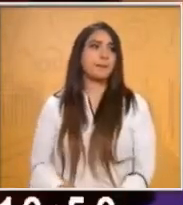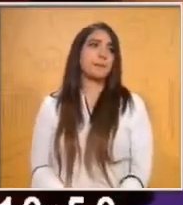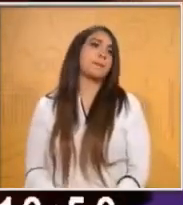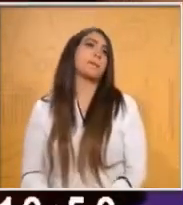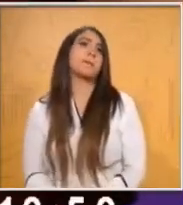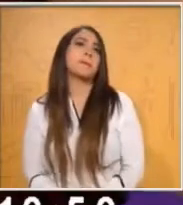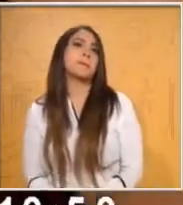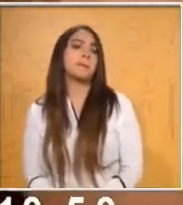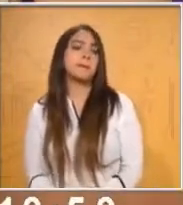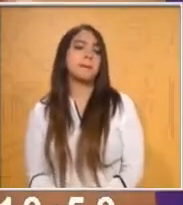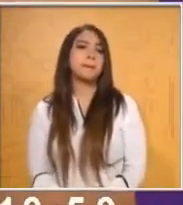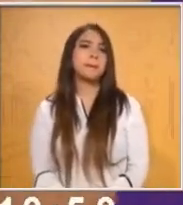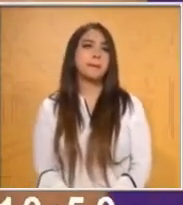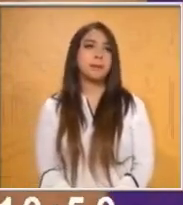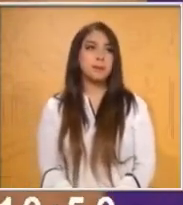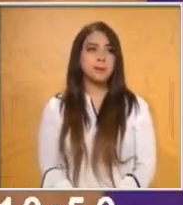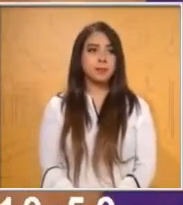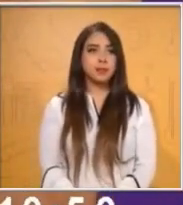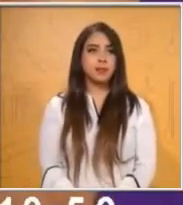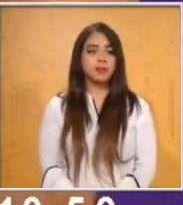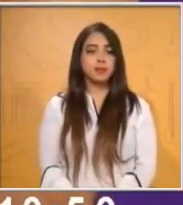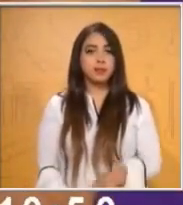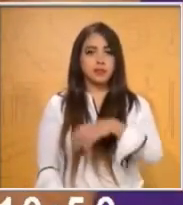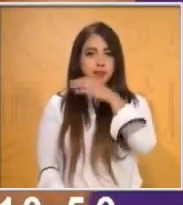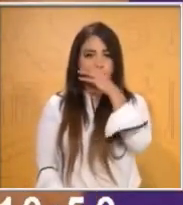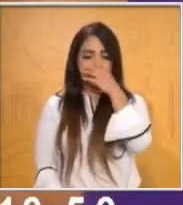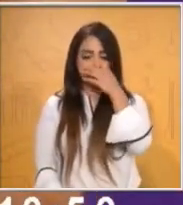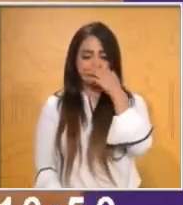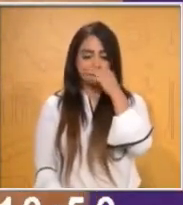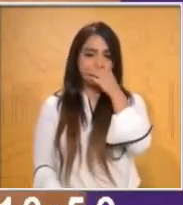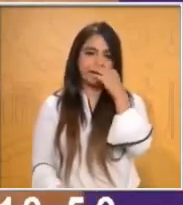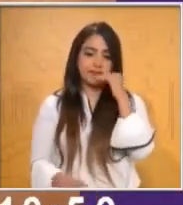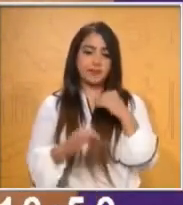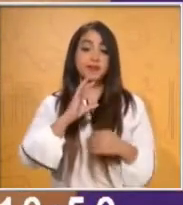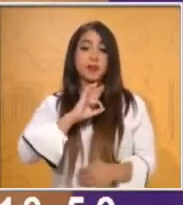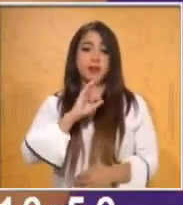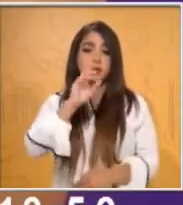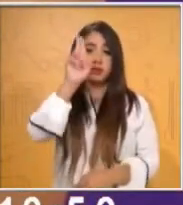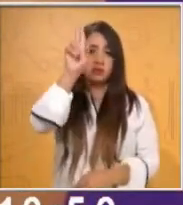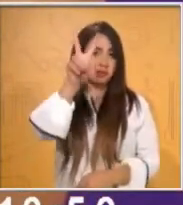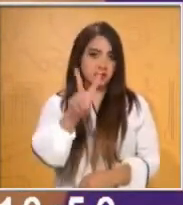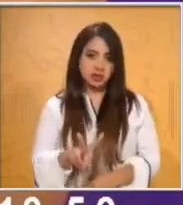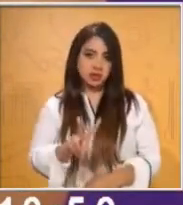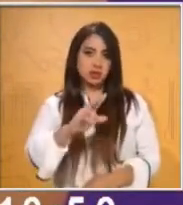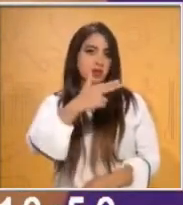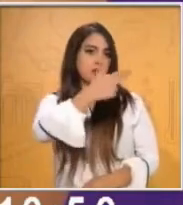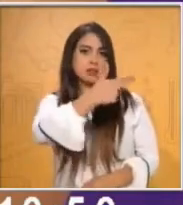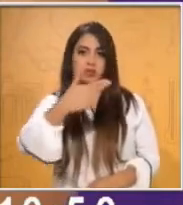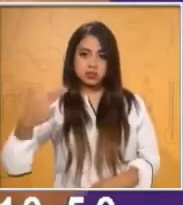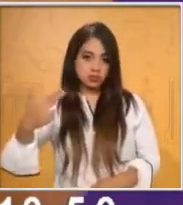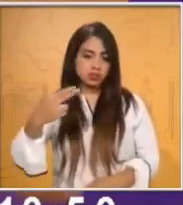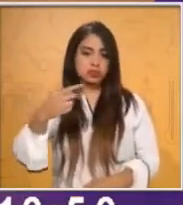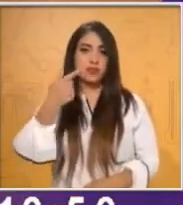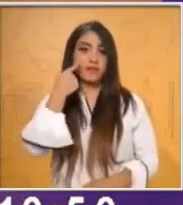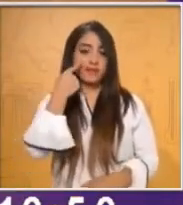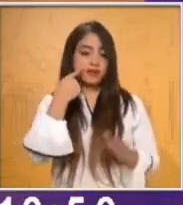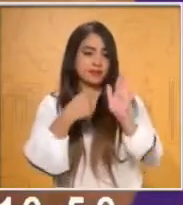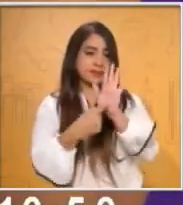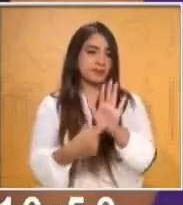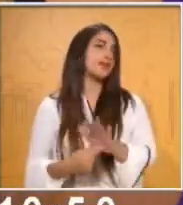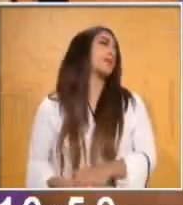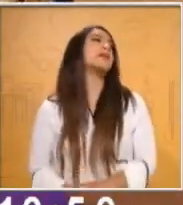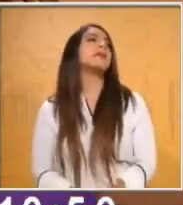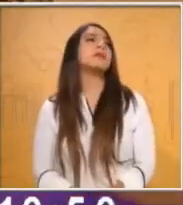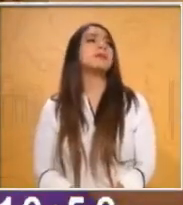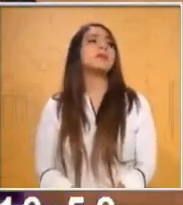ya sea de manera vertical o horizontal como lo está haciendo la maestra Yuli y lo